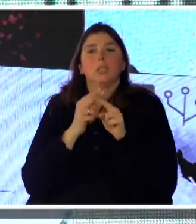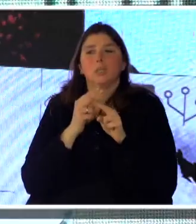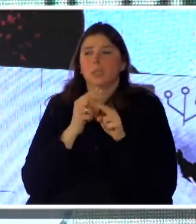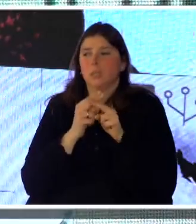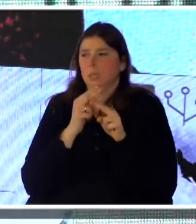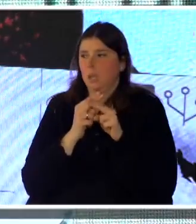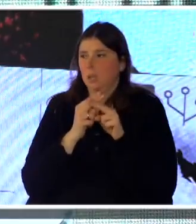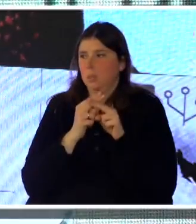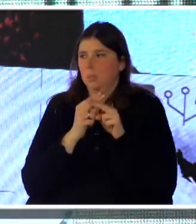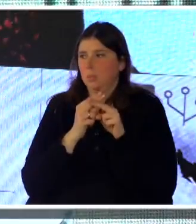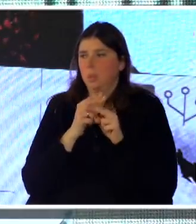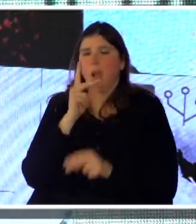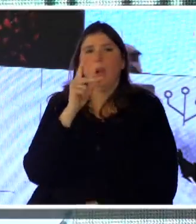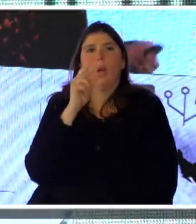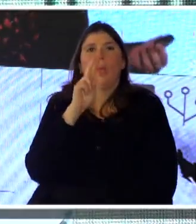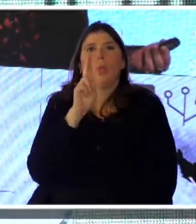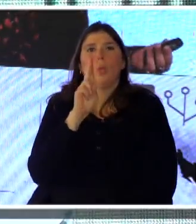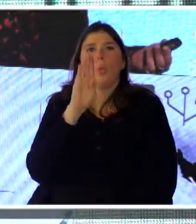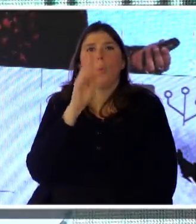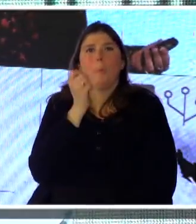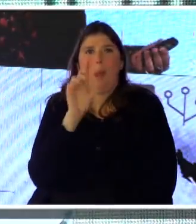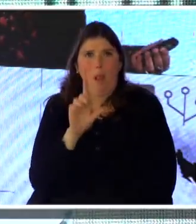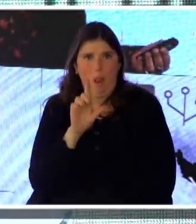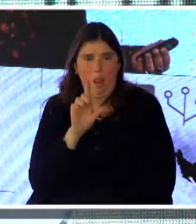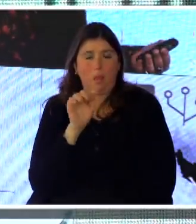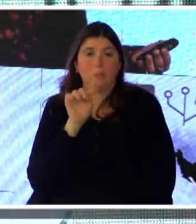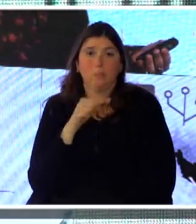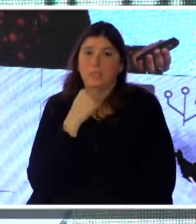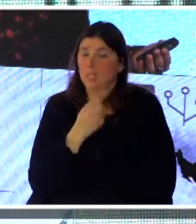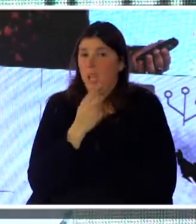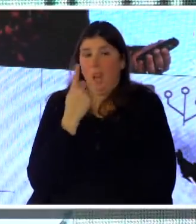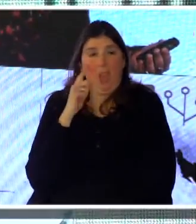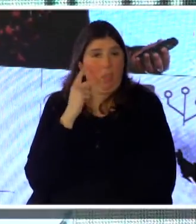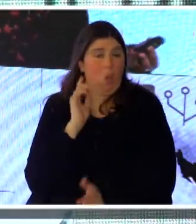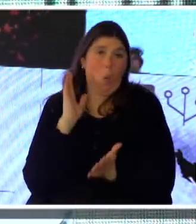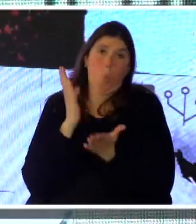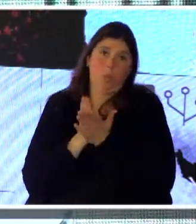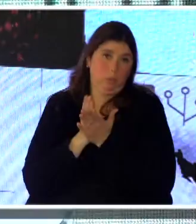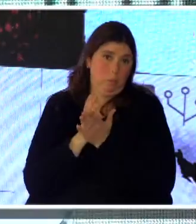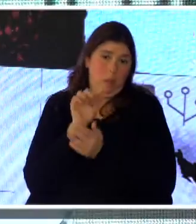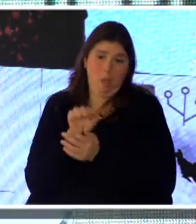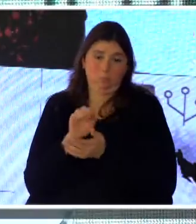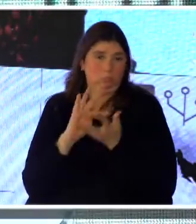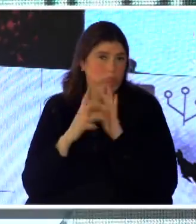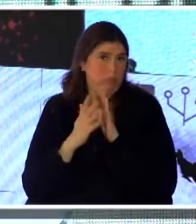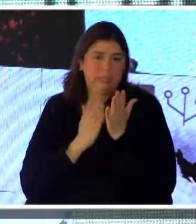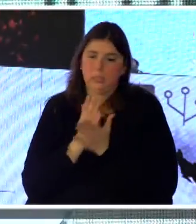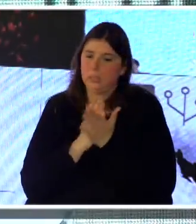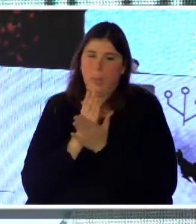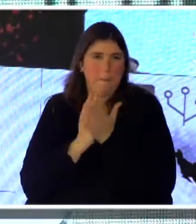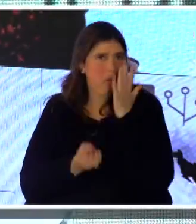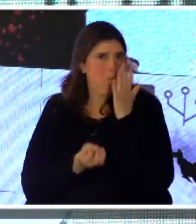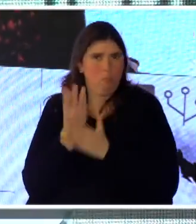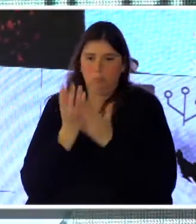aquí es siempre ir hacia la última versión de Drupal de manera de siempre estar ayornados,